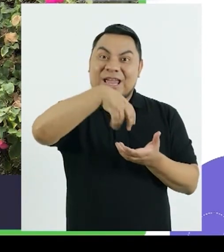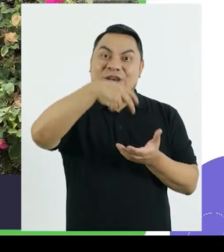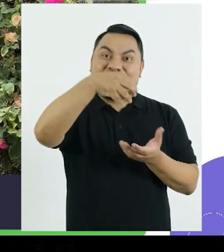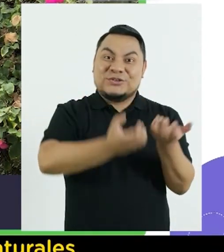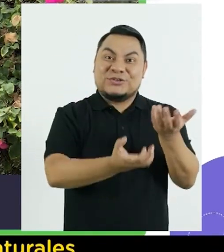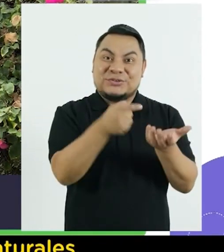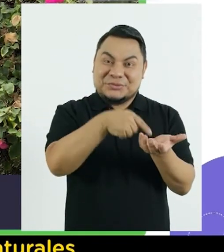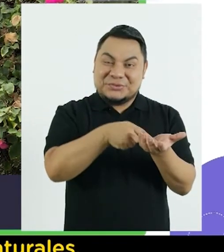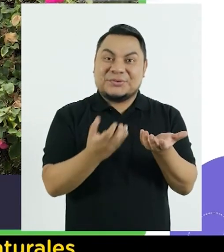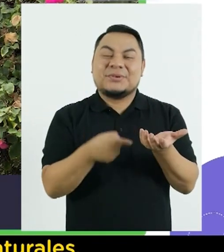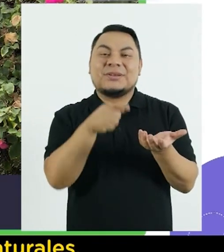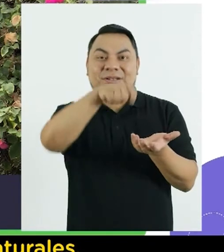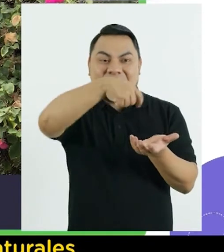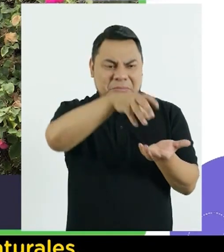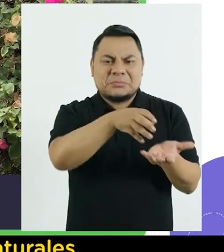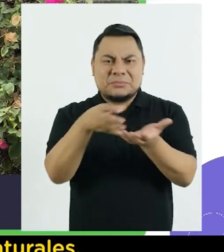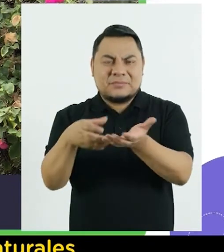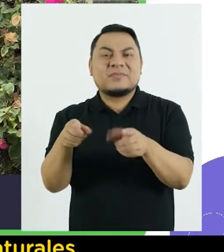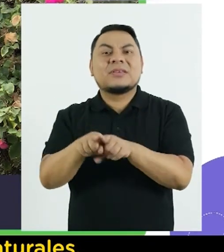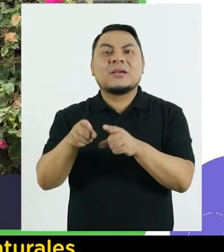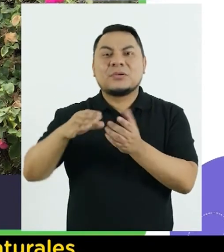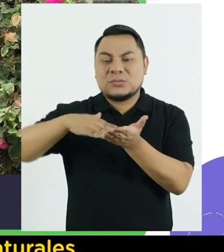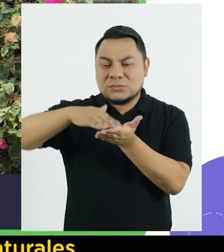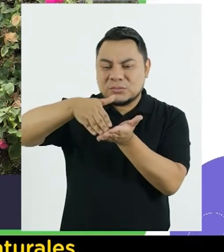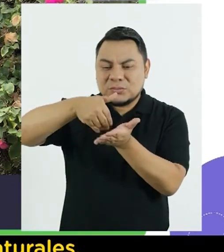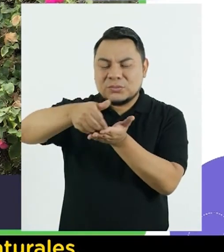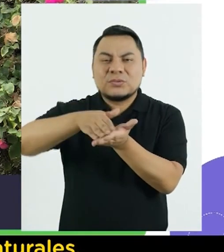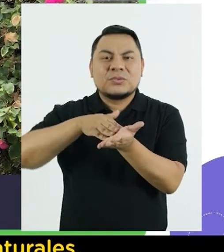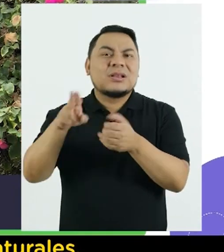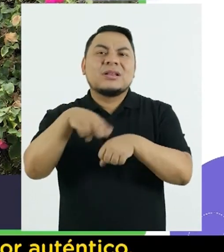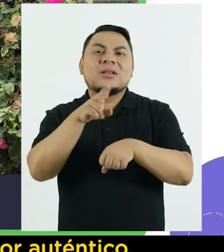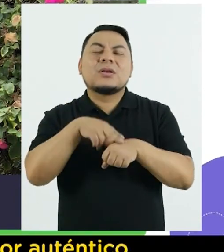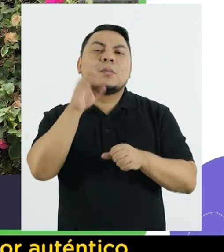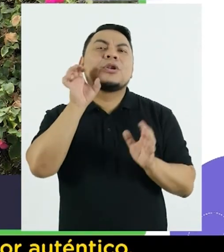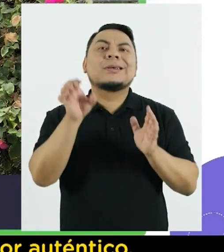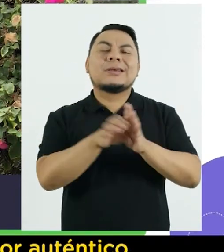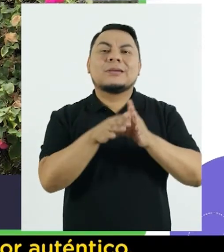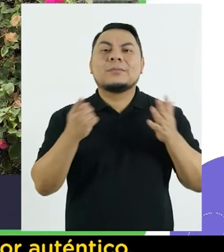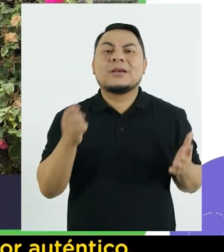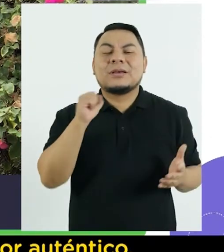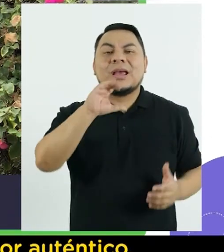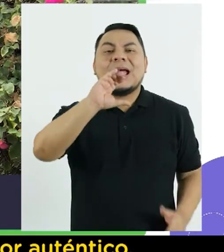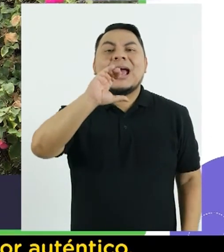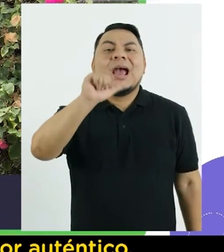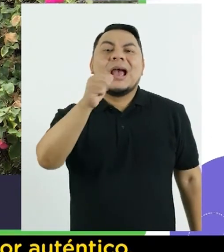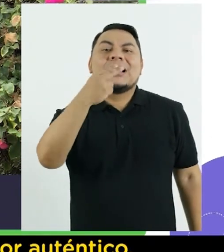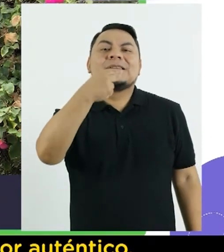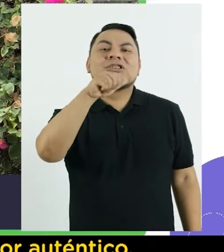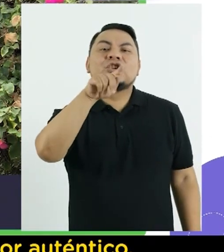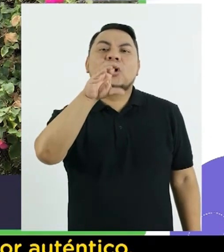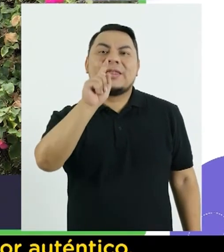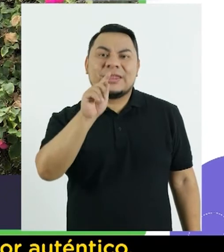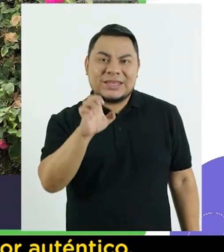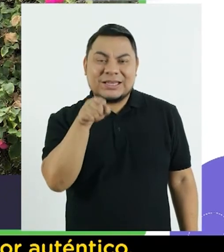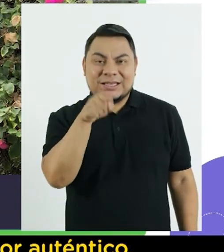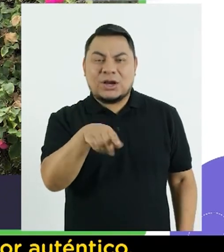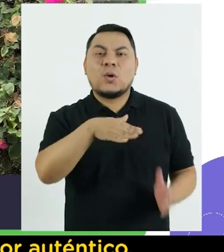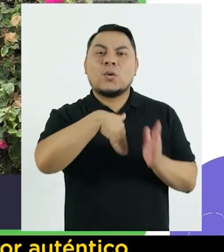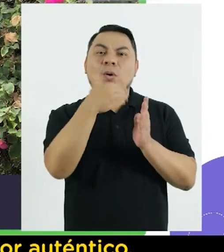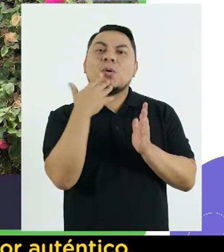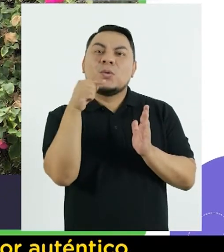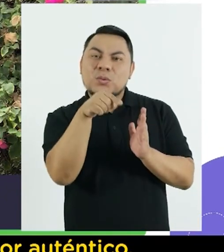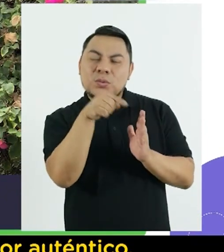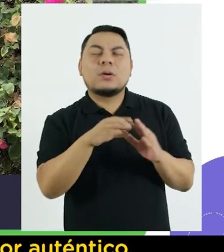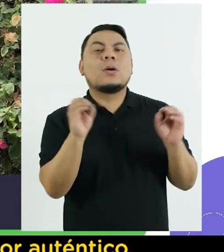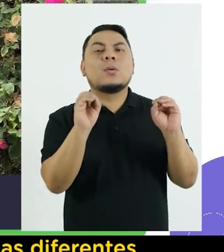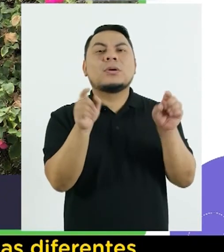cocinar Pensar por ejemplo en los pigmentos naturales Como de repente el achiote que tiene un color